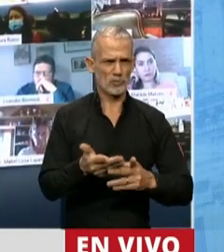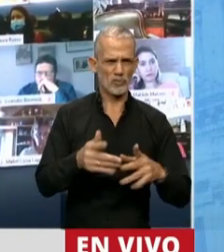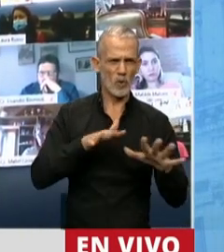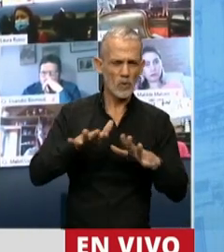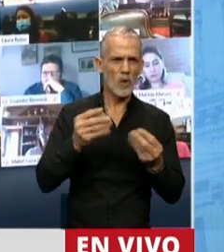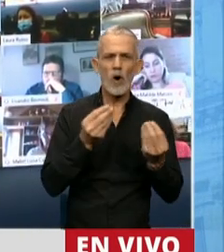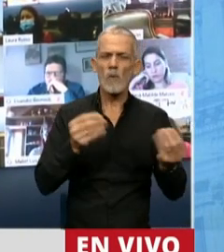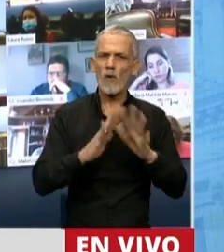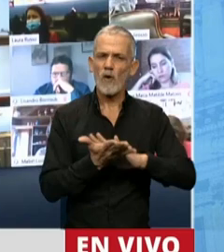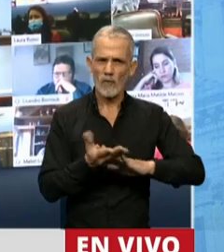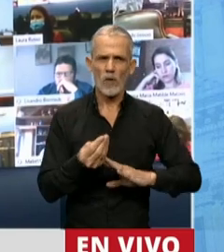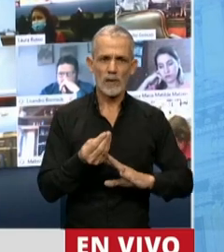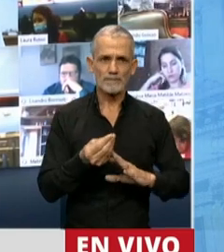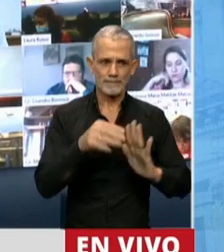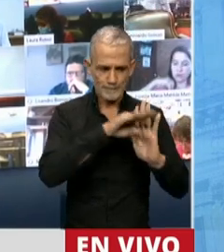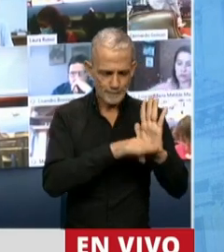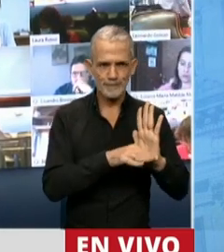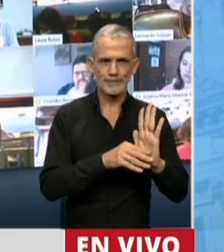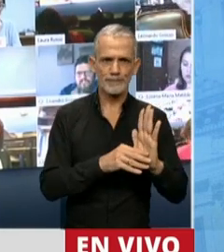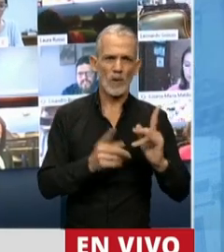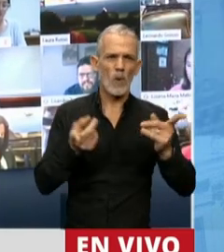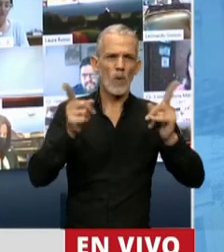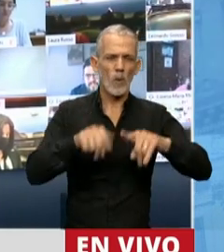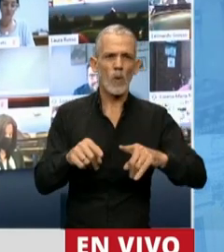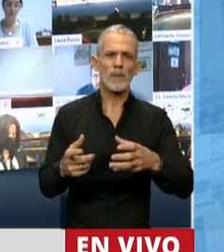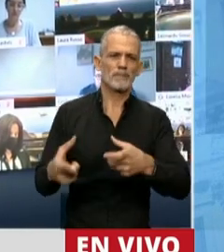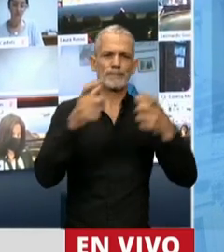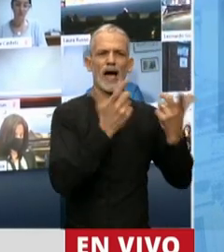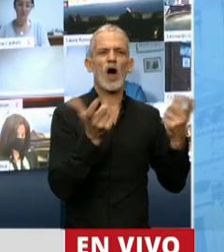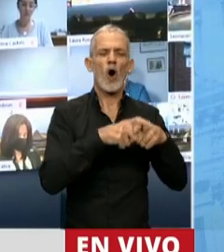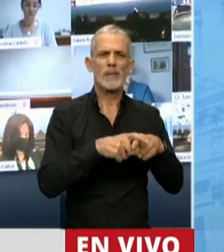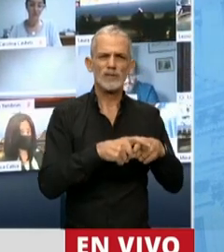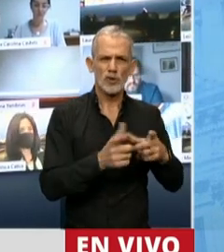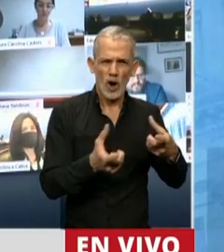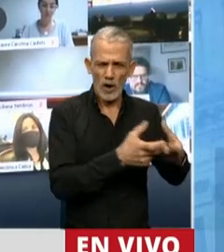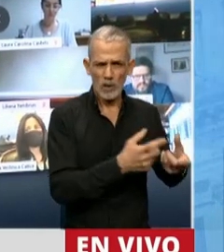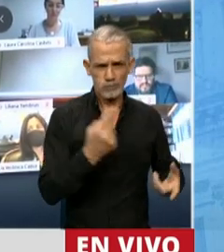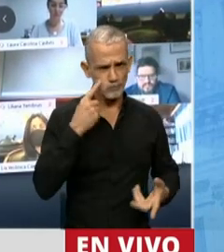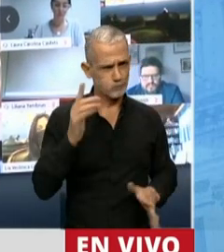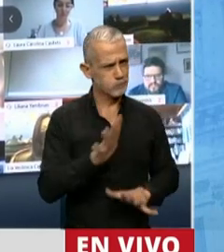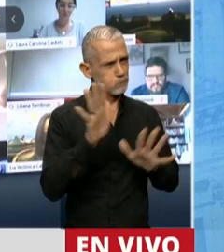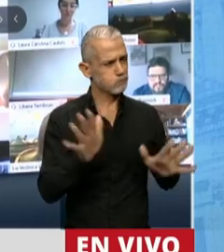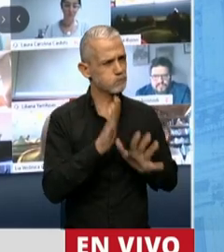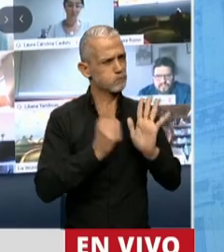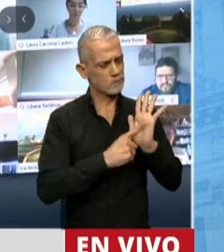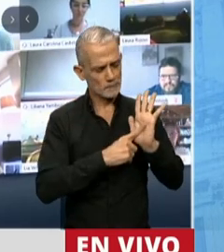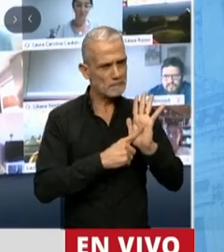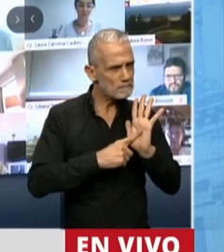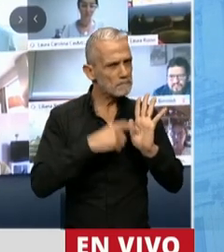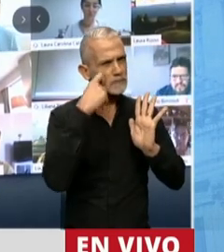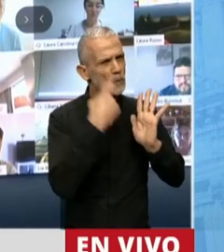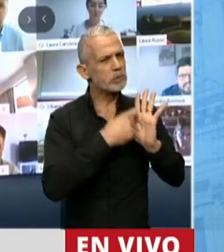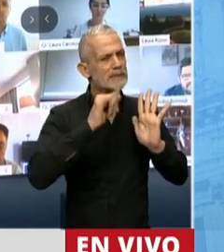disposición de vuelta a comisión después de votar, de muy dudosa característica reglamentaria.